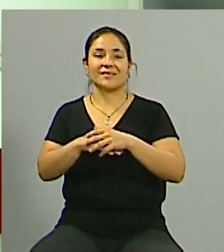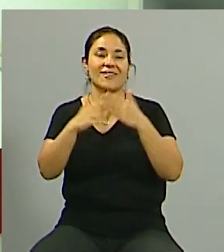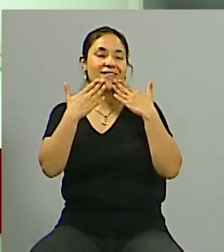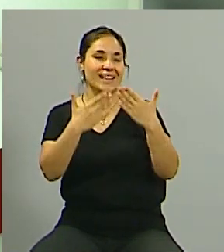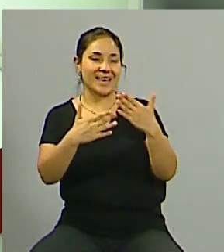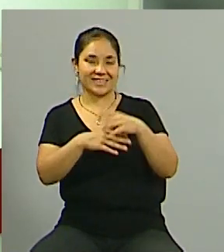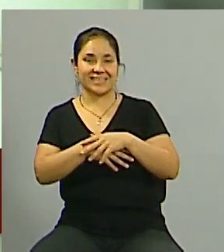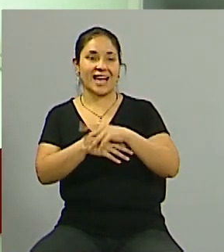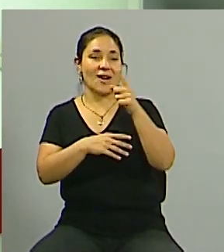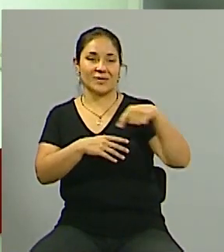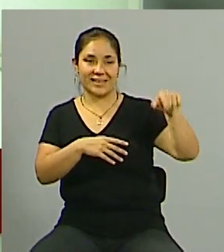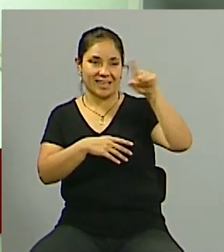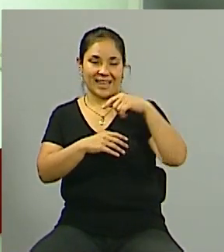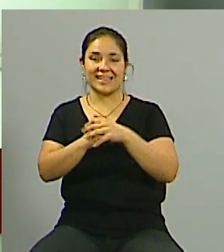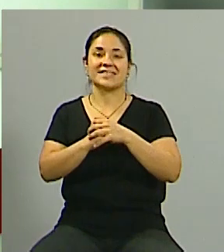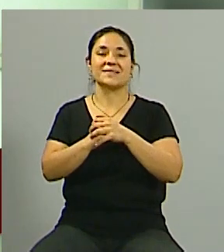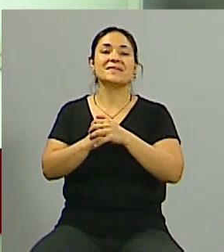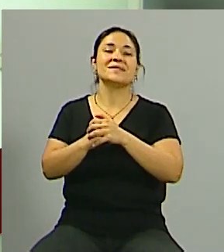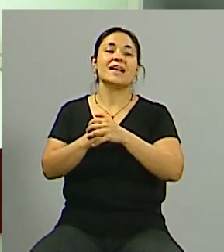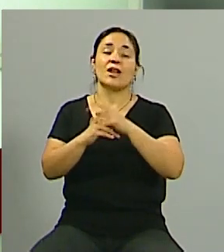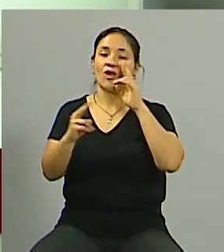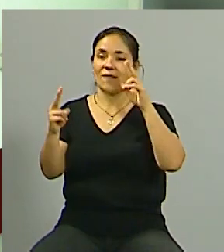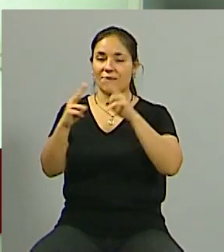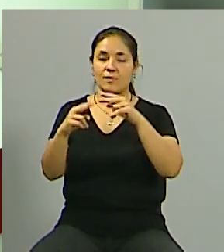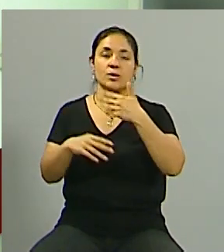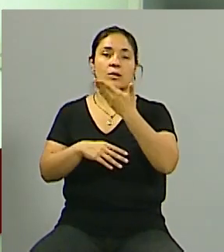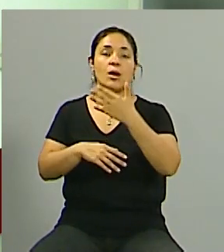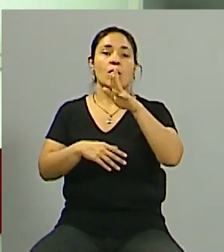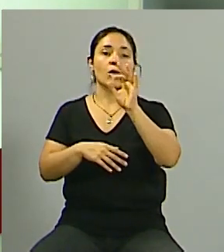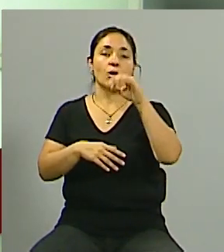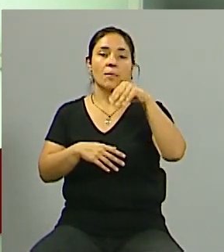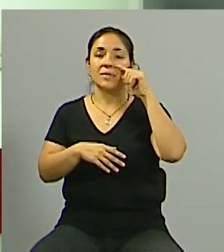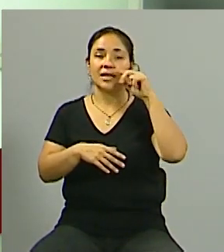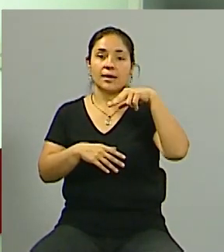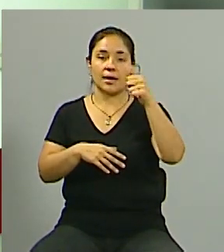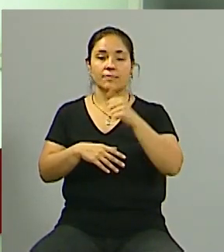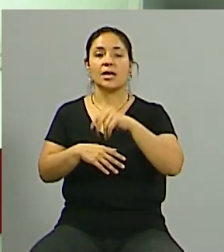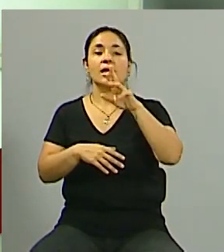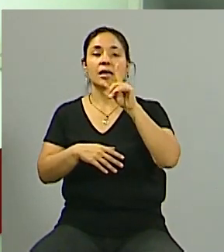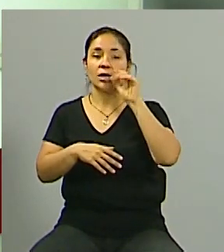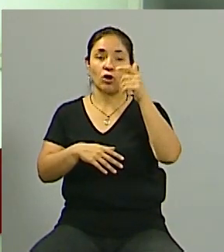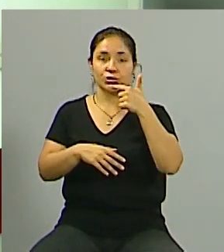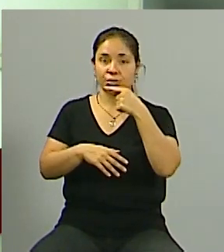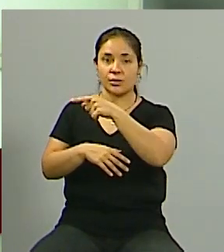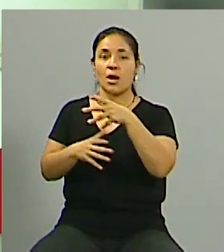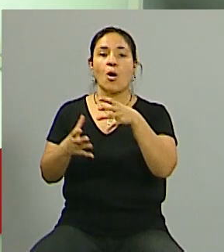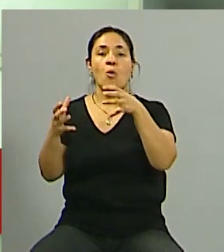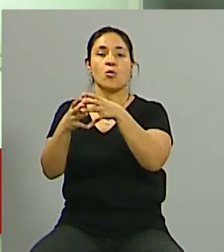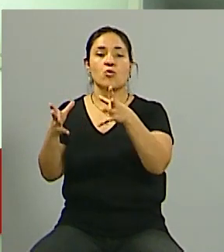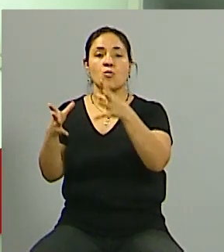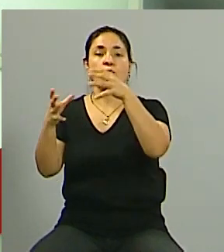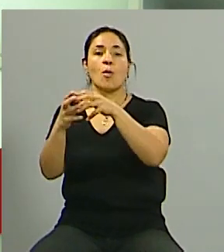favor Claudia a ustedes y a todo el equipo será hasta cualquier momento Romina Ríos de la ONG Protectora bueno hablando un poco sacándonos